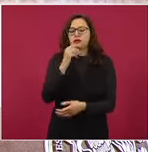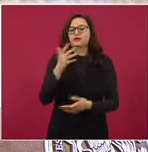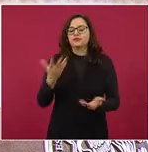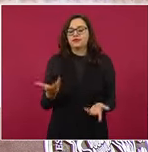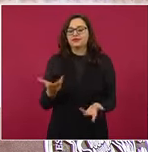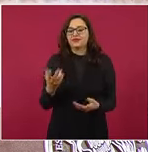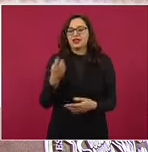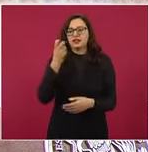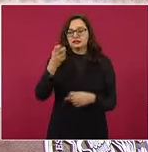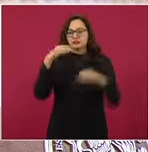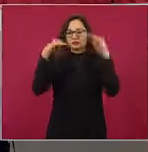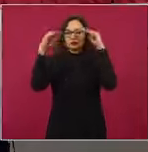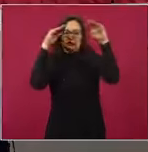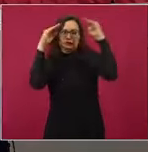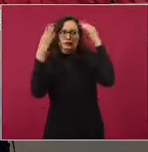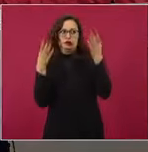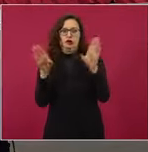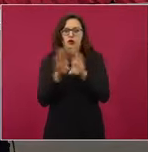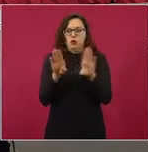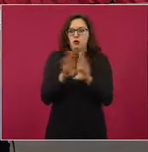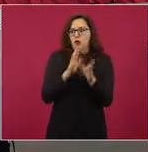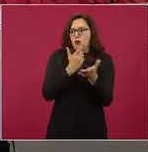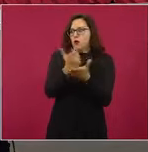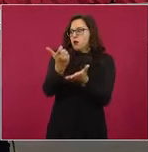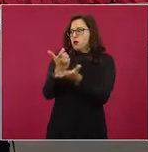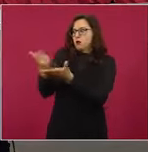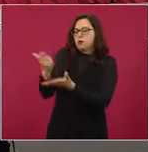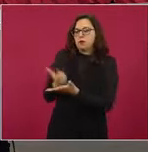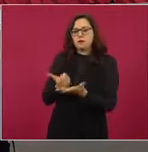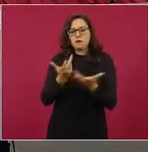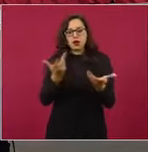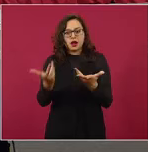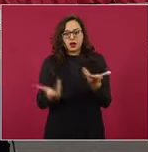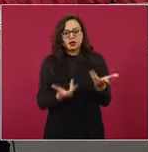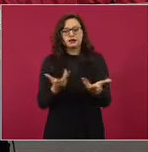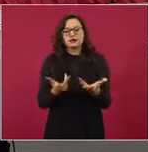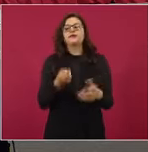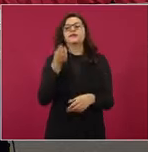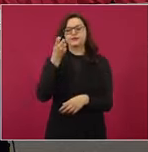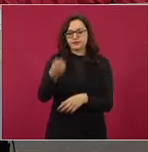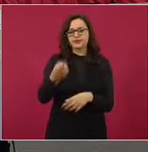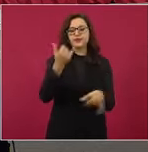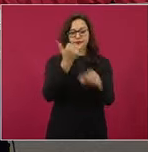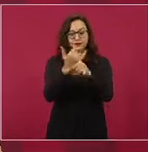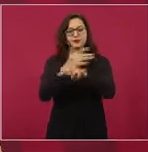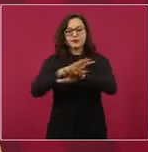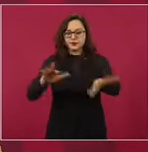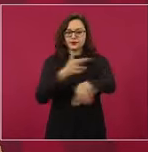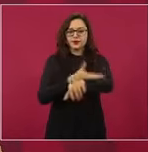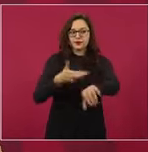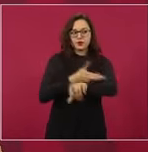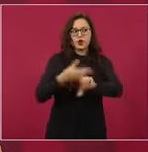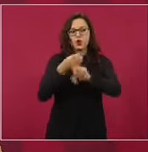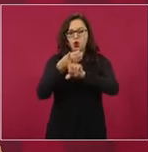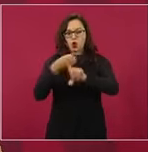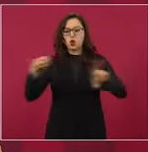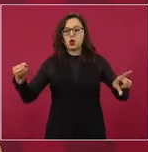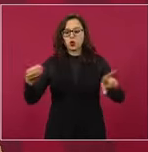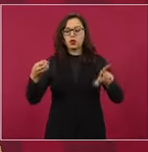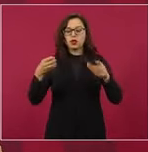estados y queremos que estén informados los beneficiarios,